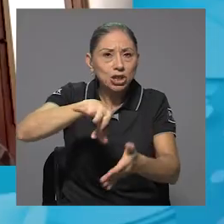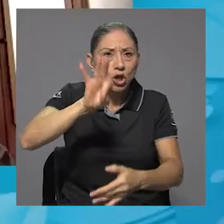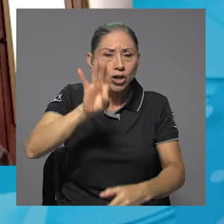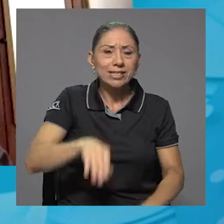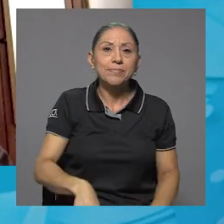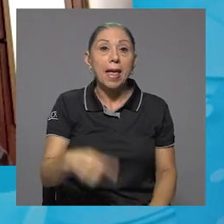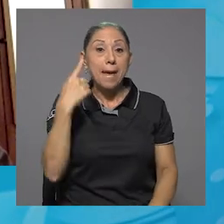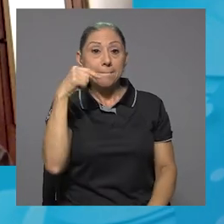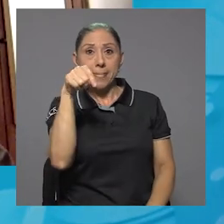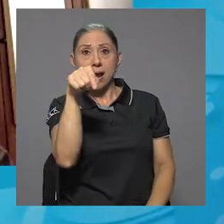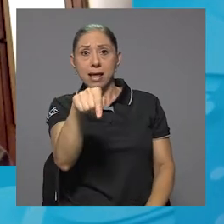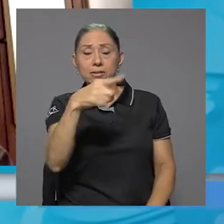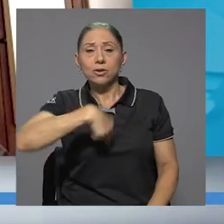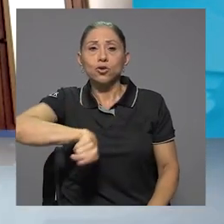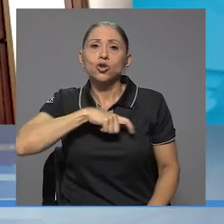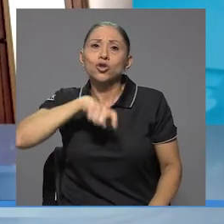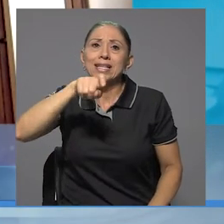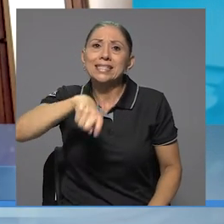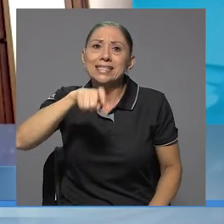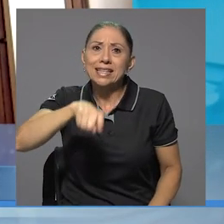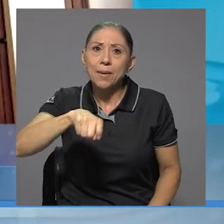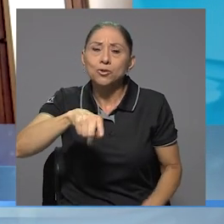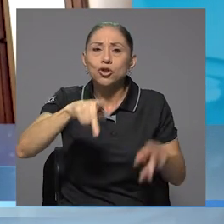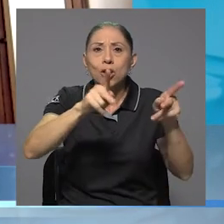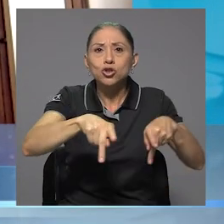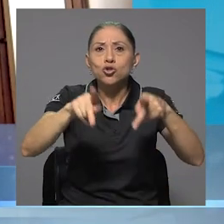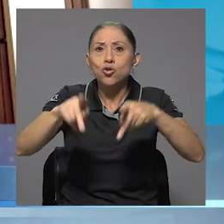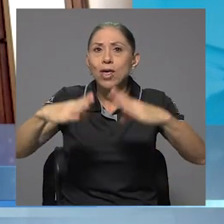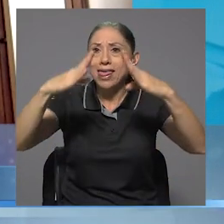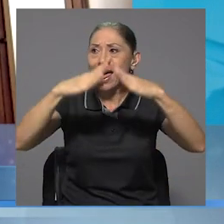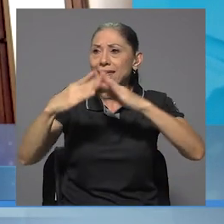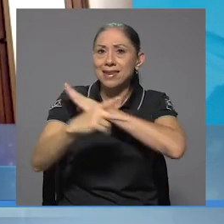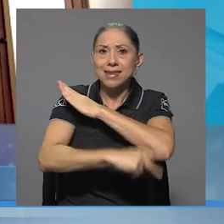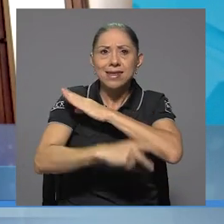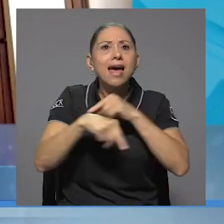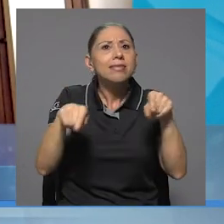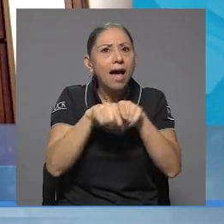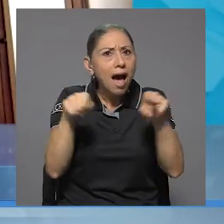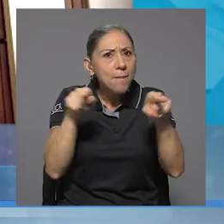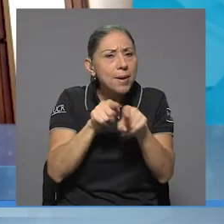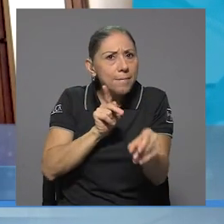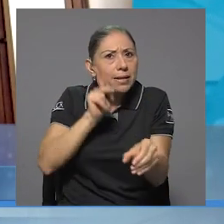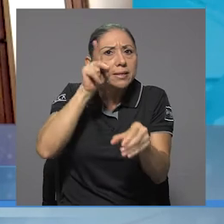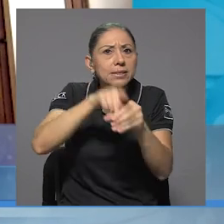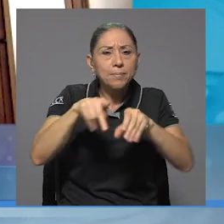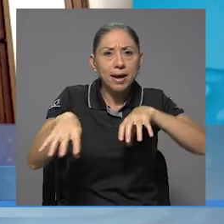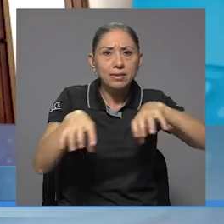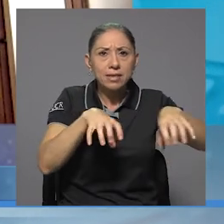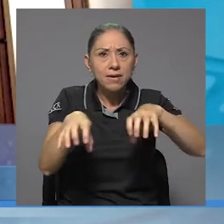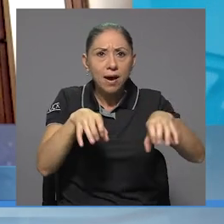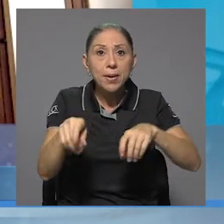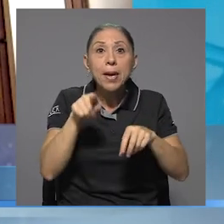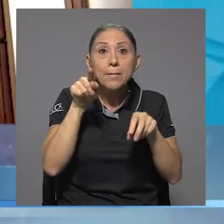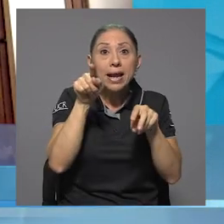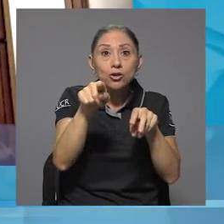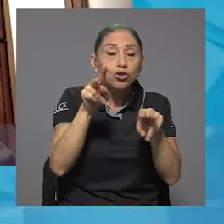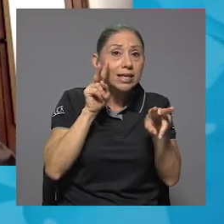esta cobertura necesitamos de la participación activa de la ciudadanía, que sean también monitores y